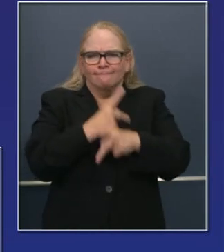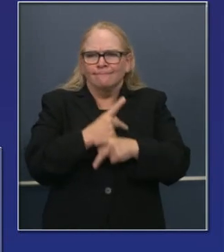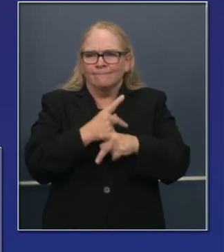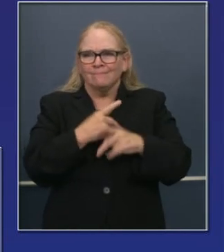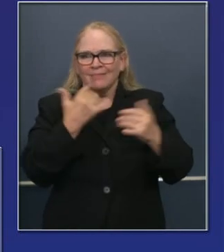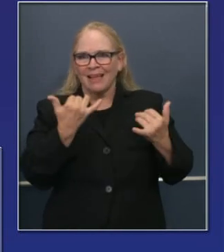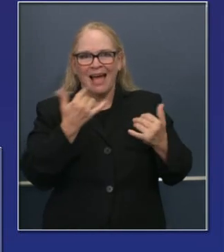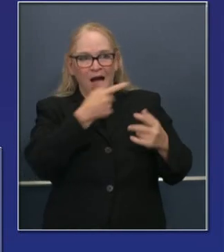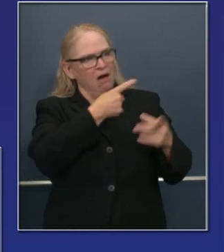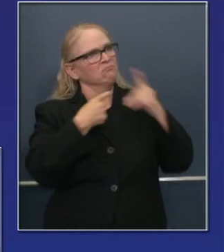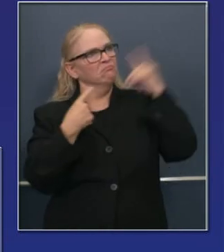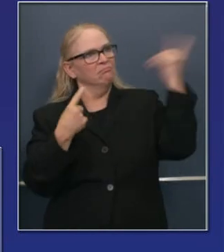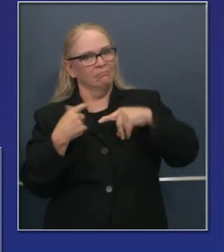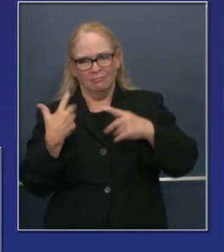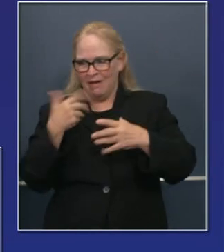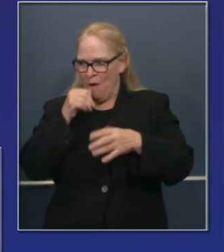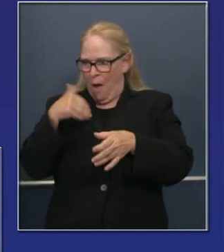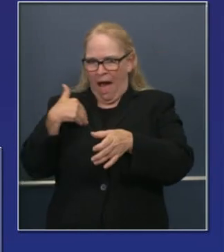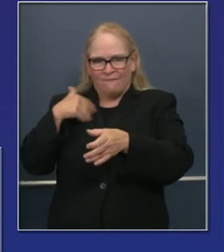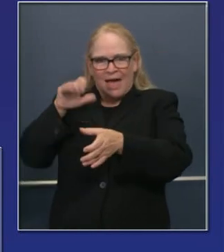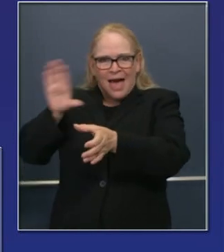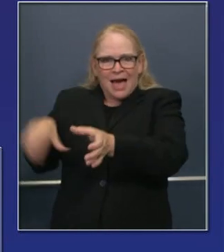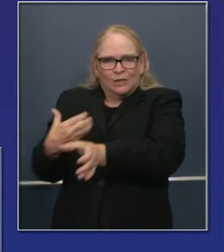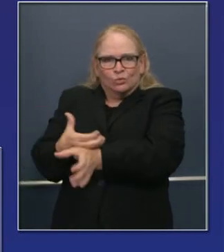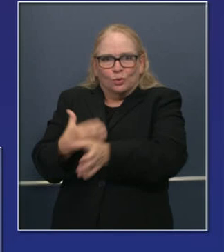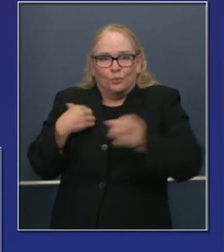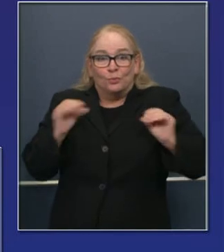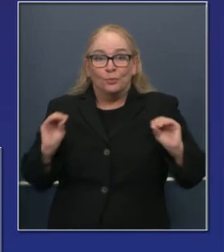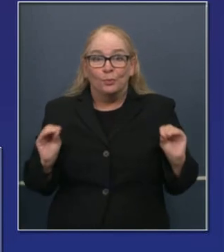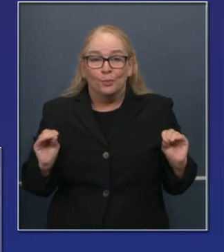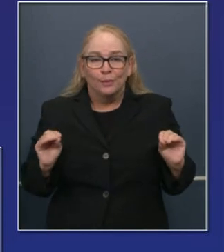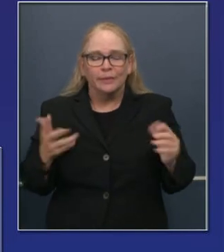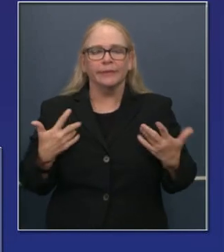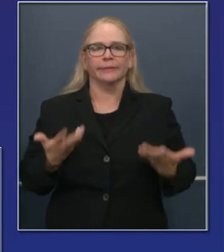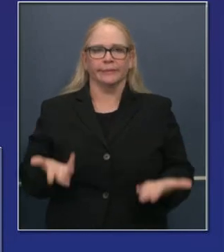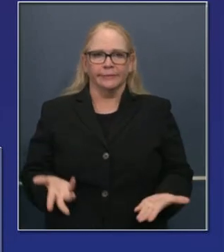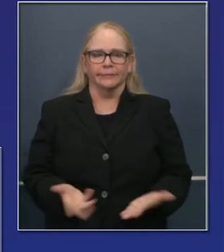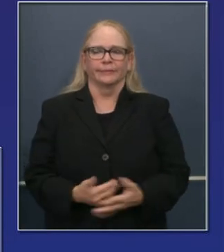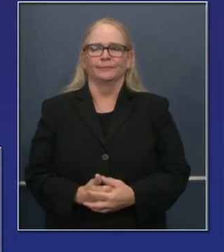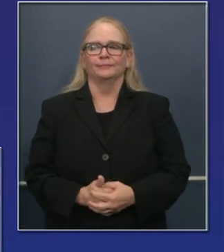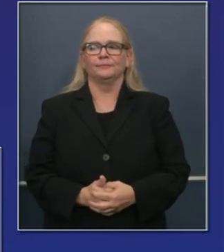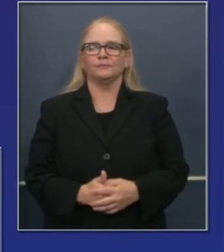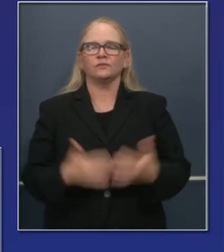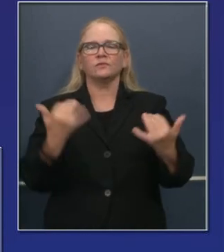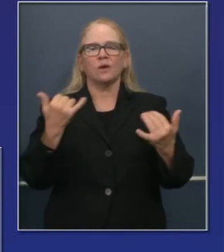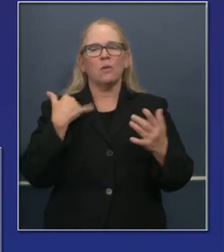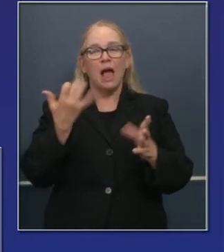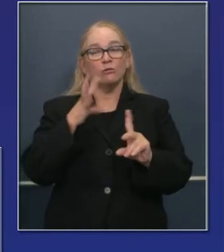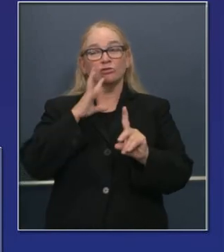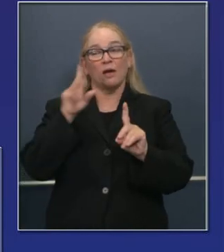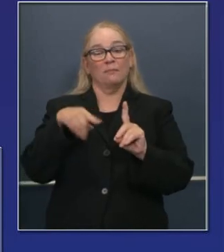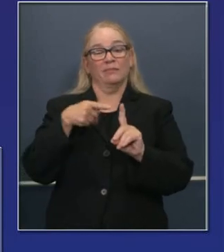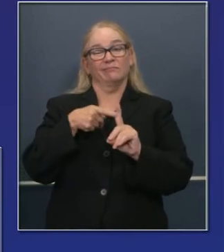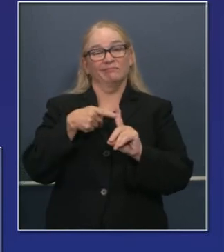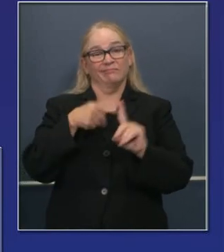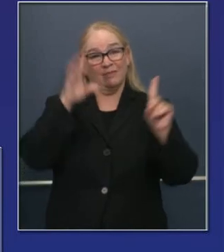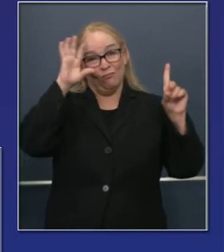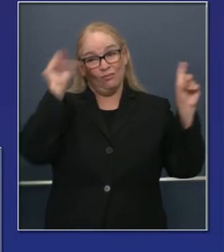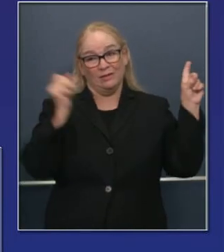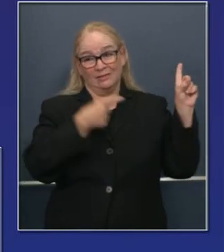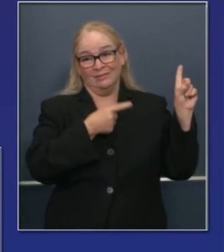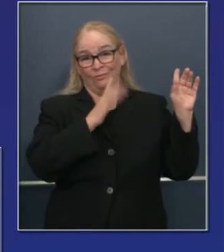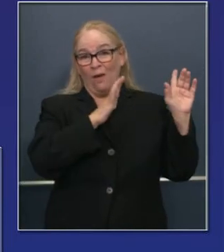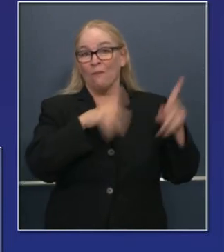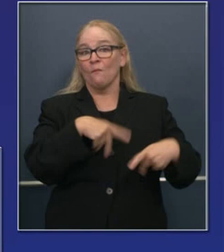tener crédito, no estamos en esa capacidad. Quiero hablar de la propuesta que proviene del presidente este fin de